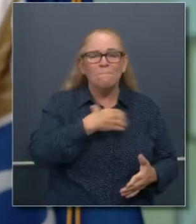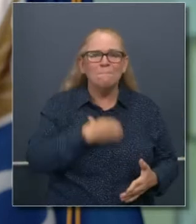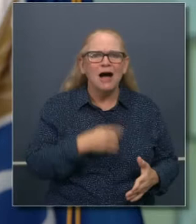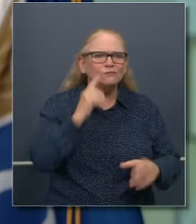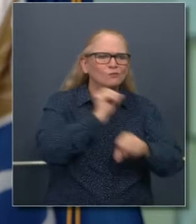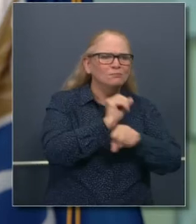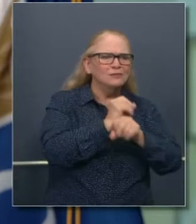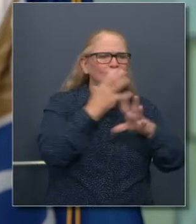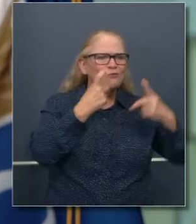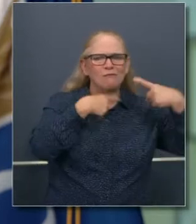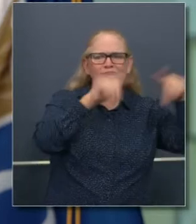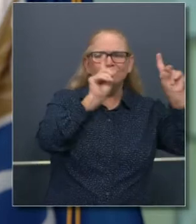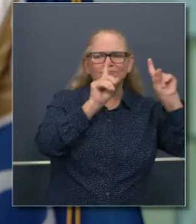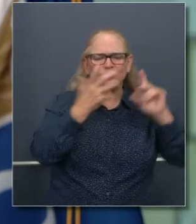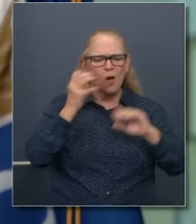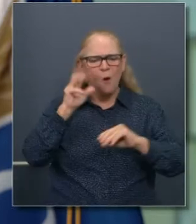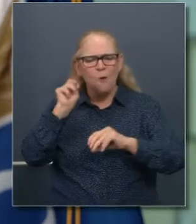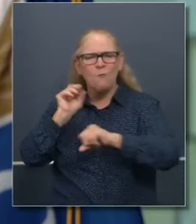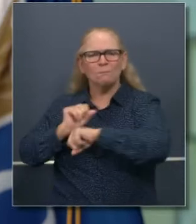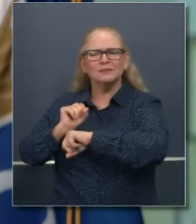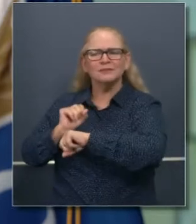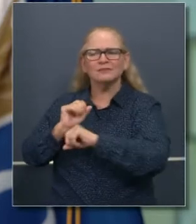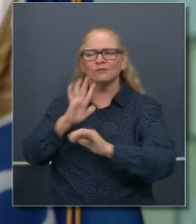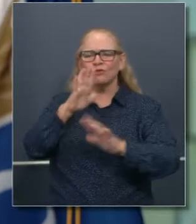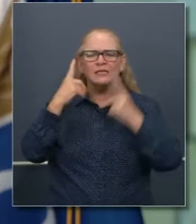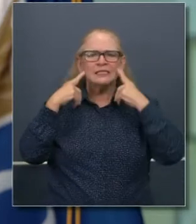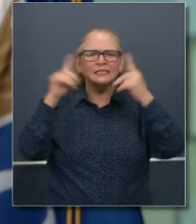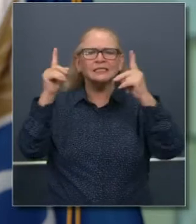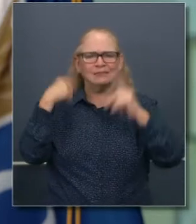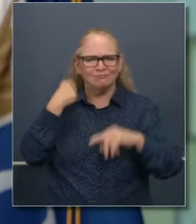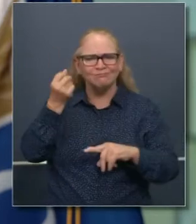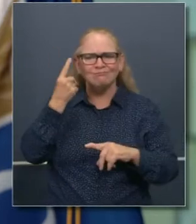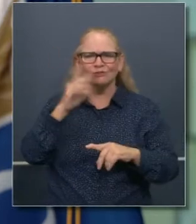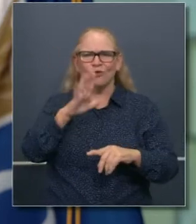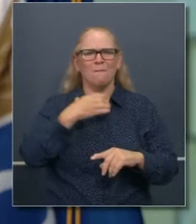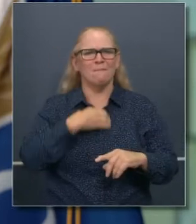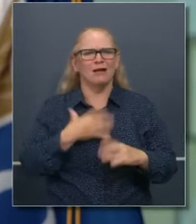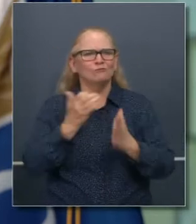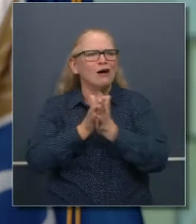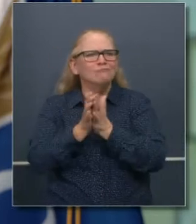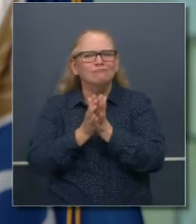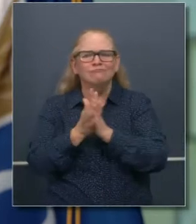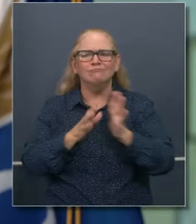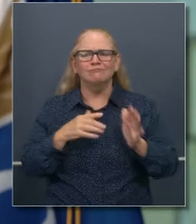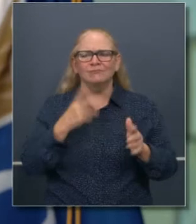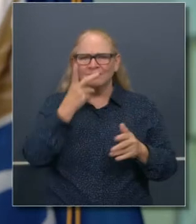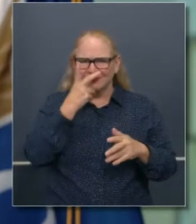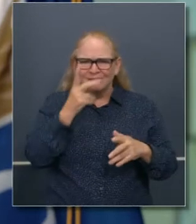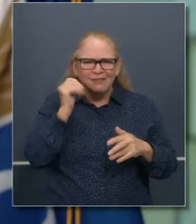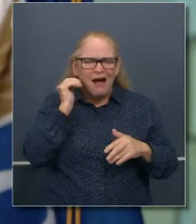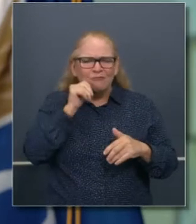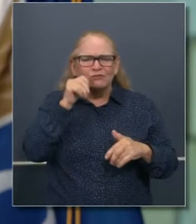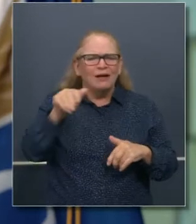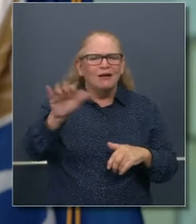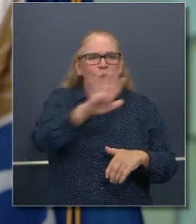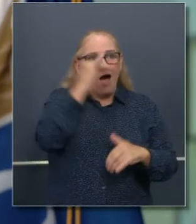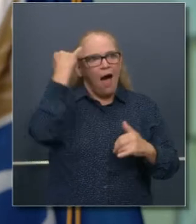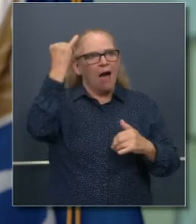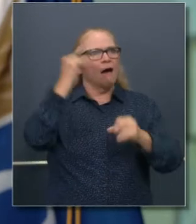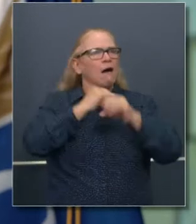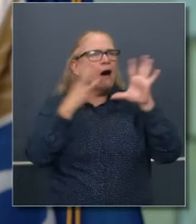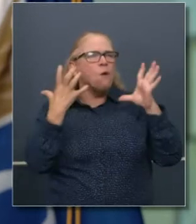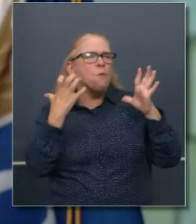empresariado, el reconocimiento de la pasión que se expresa todos los días en la gente que toma una idea